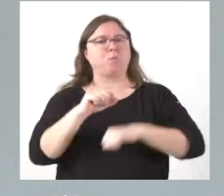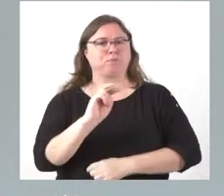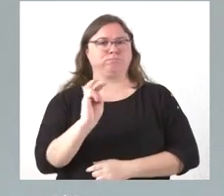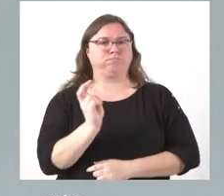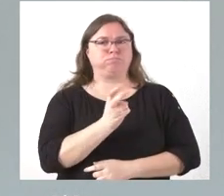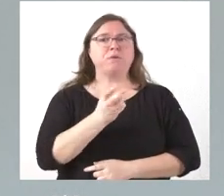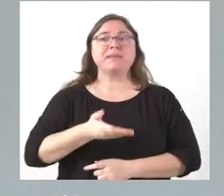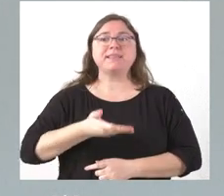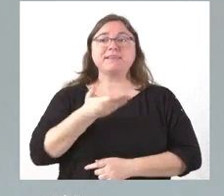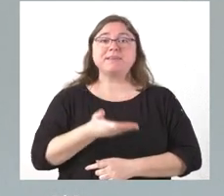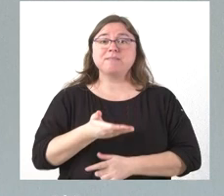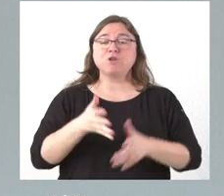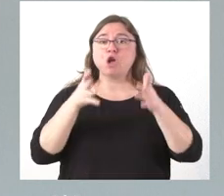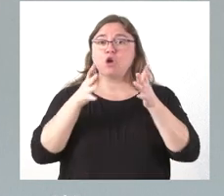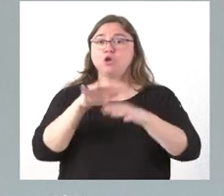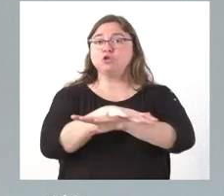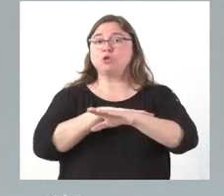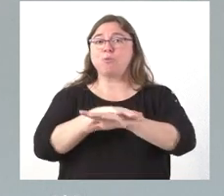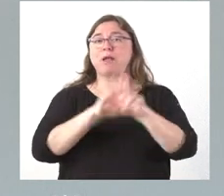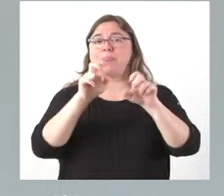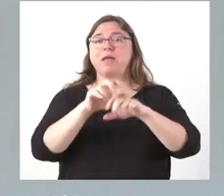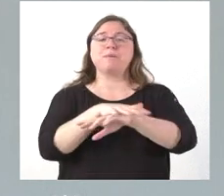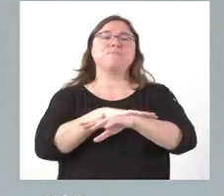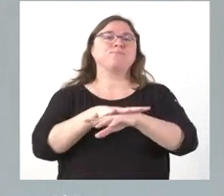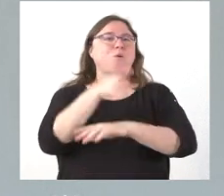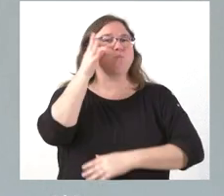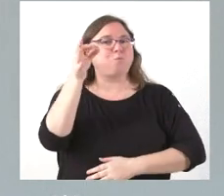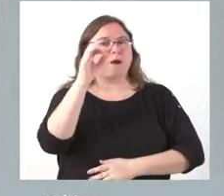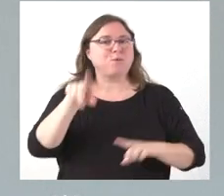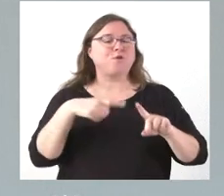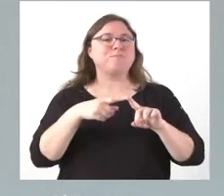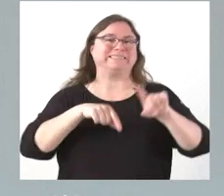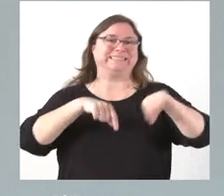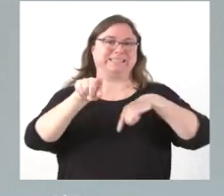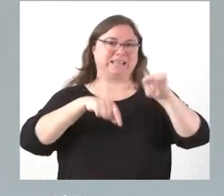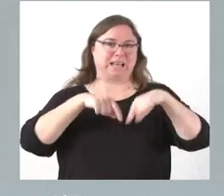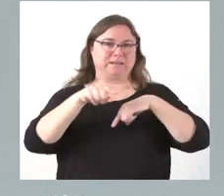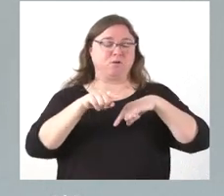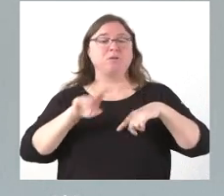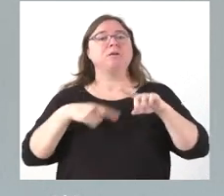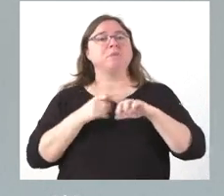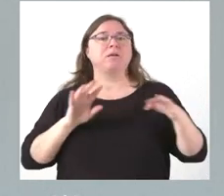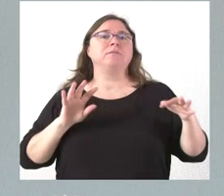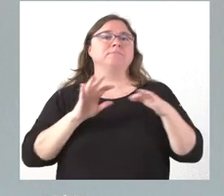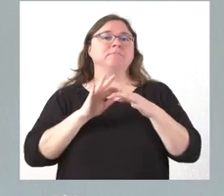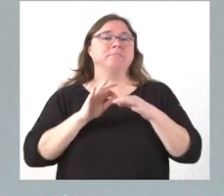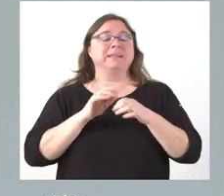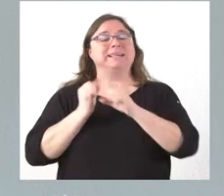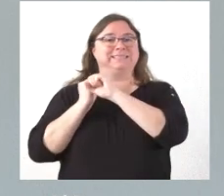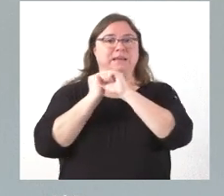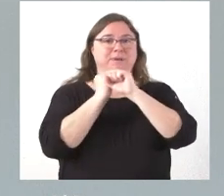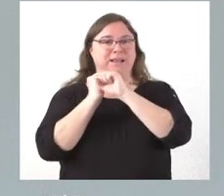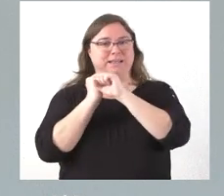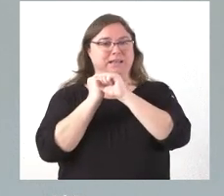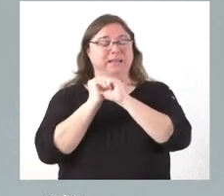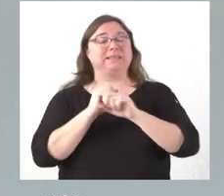Importan mucho en este Consejo de Gobierno los temas del mundo rural y los relacionados con el transporte y, asimismo, los vinculados a la Semana Santa. Hay cuatro asuntos que han